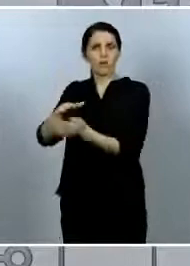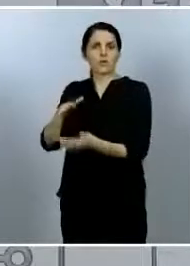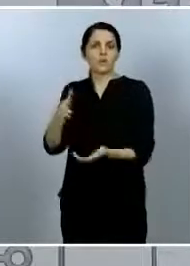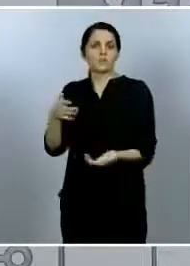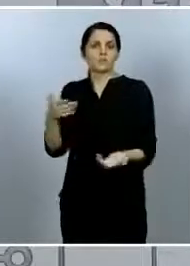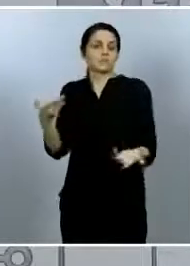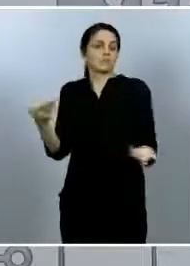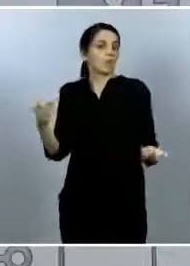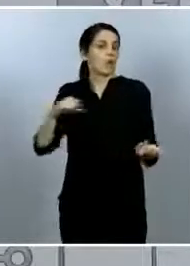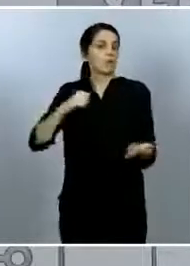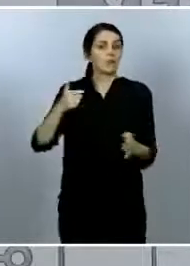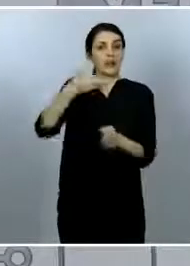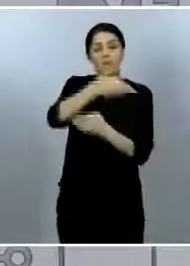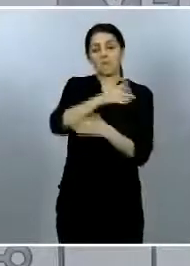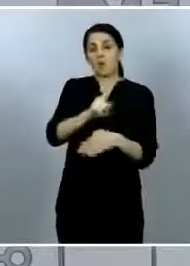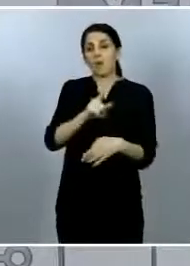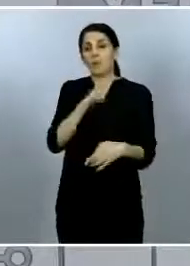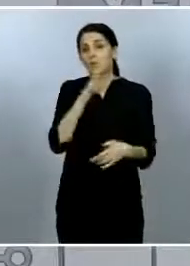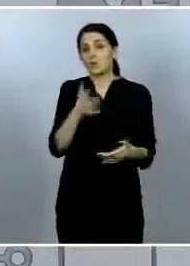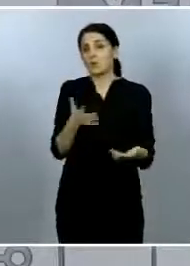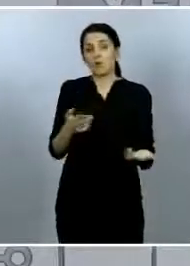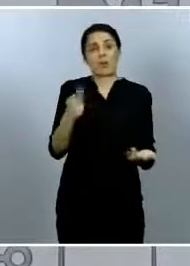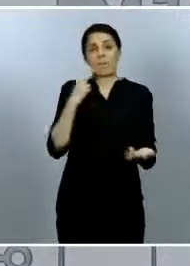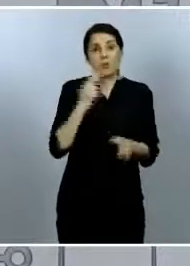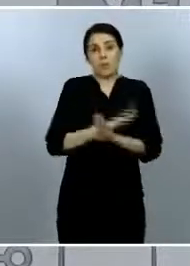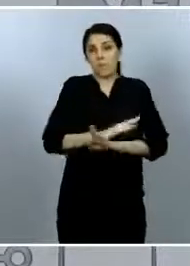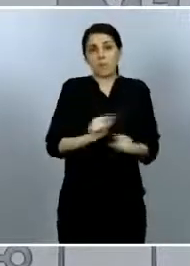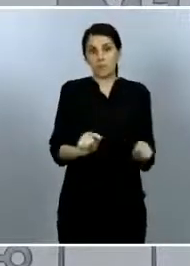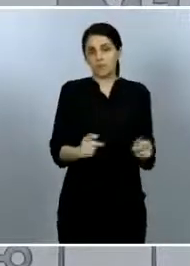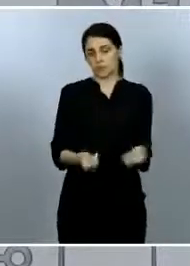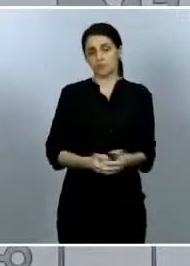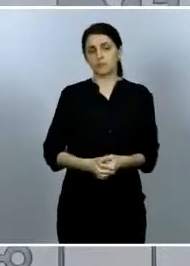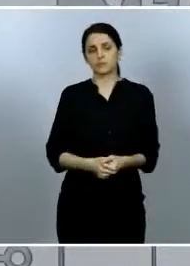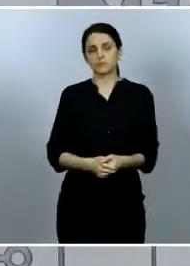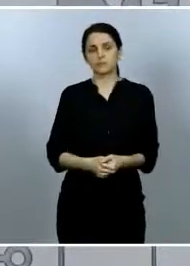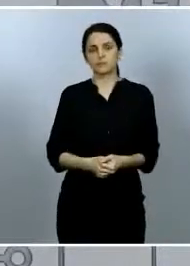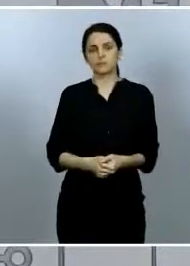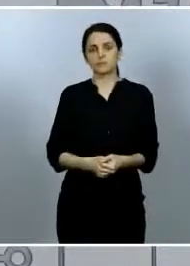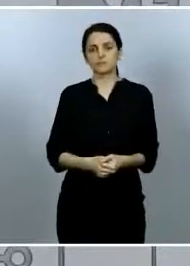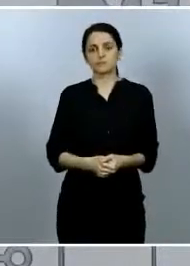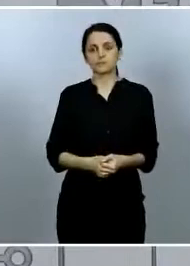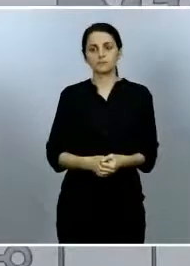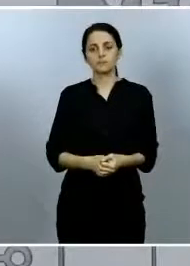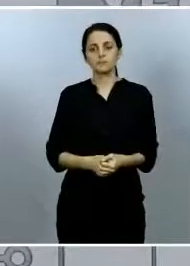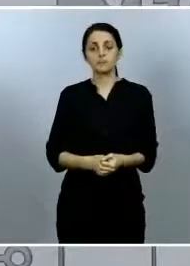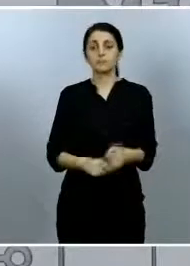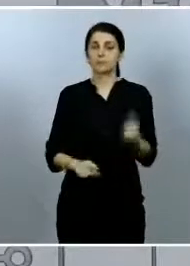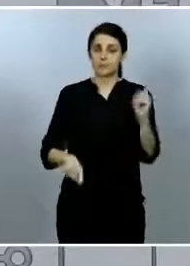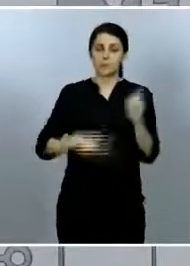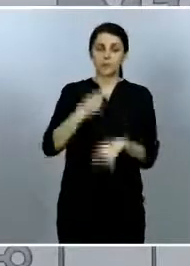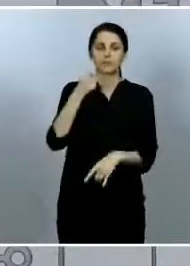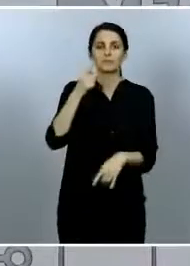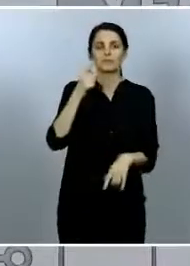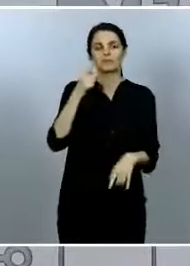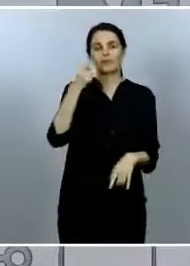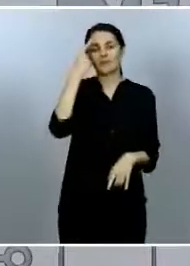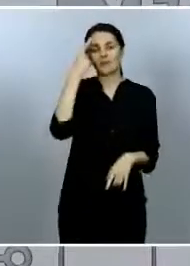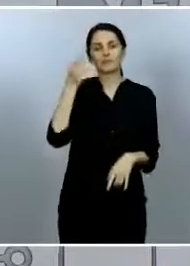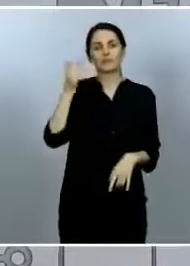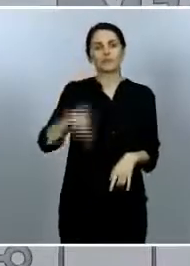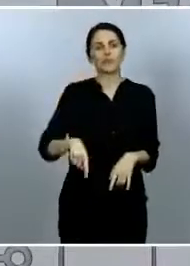realmente miedo de ir y luego sabemos que puede haber una cantidad no sabemos si pequeña o grande que es la